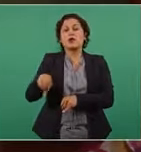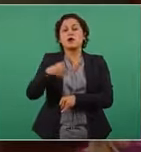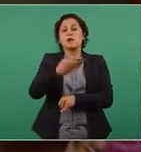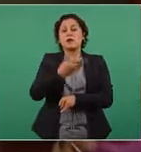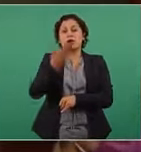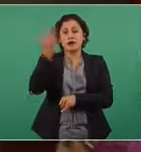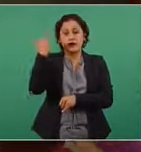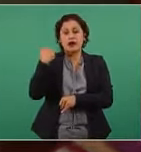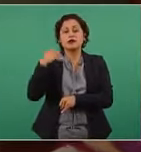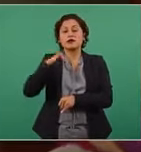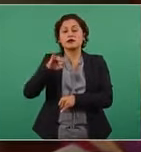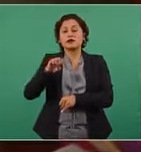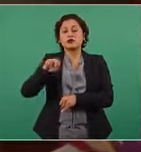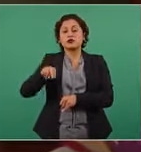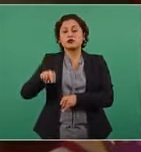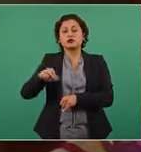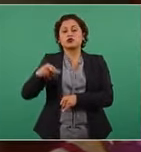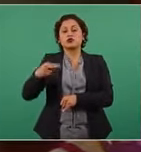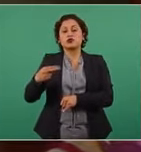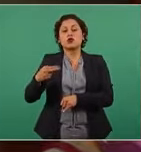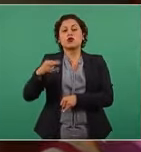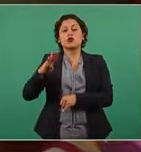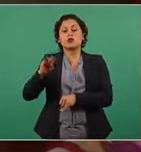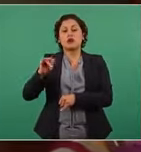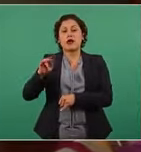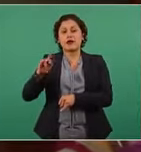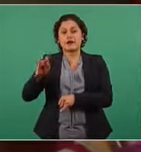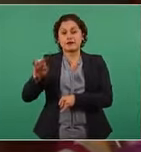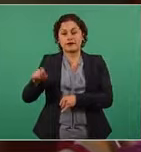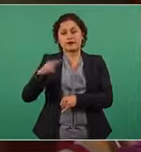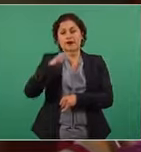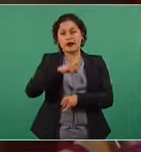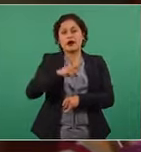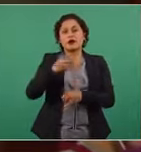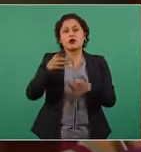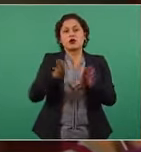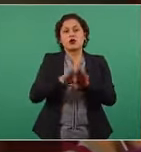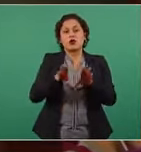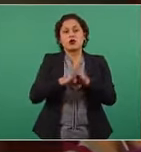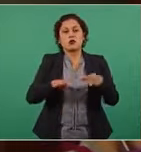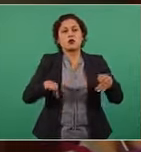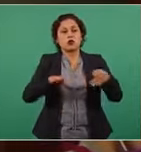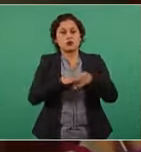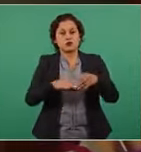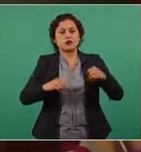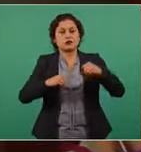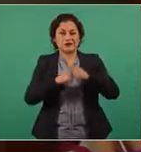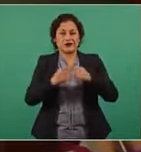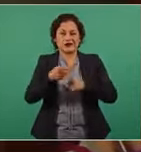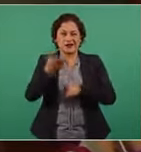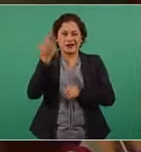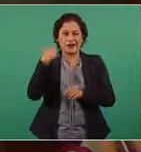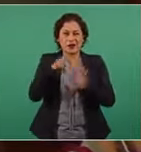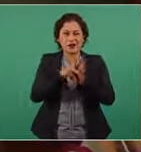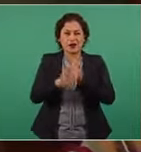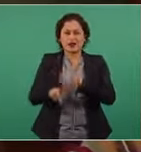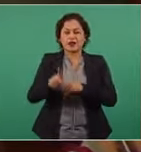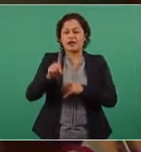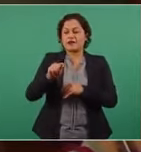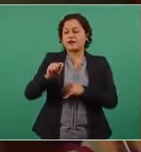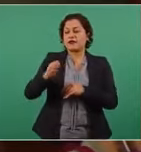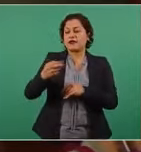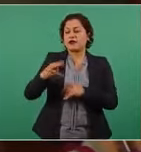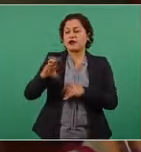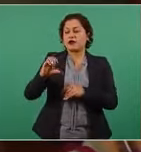a poner un alto en su patio trasero de lo que estaba pasando supuestamente The Economist entonces presidente todos